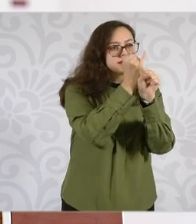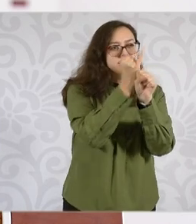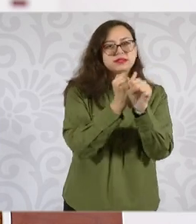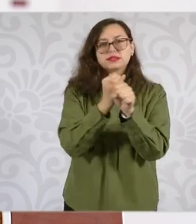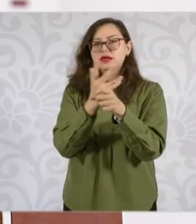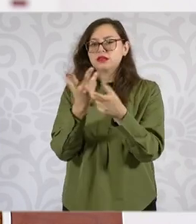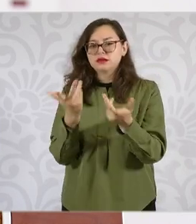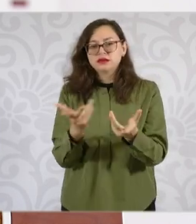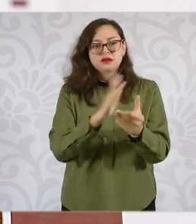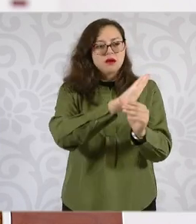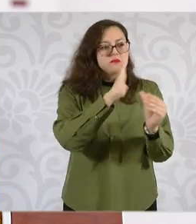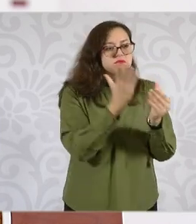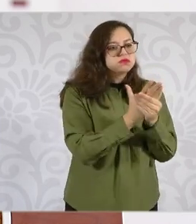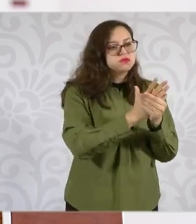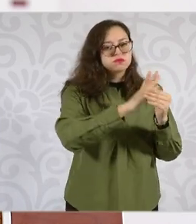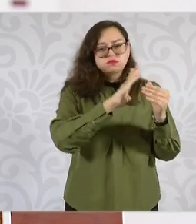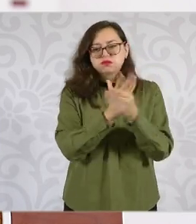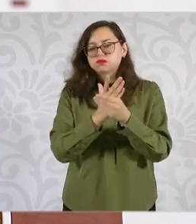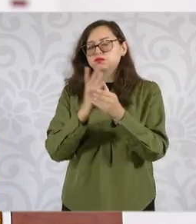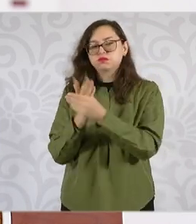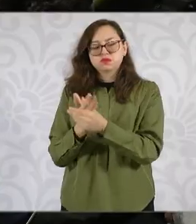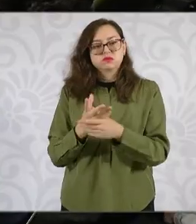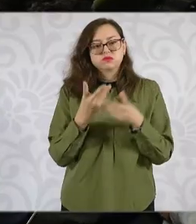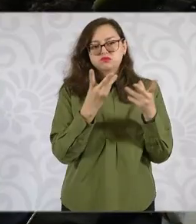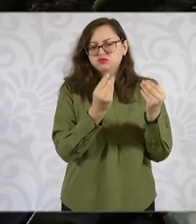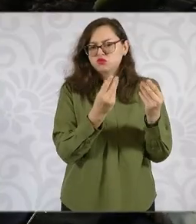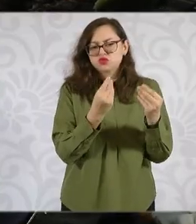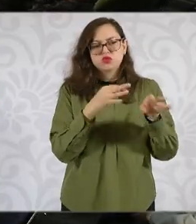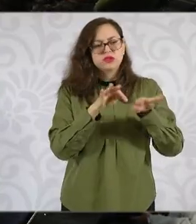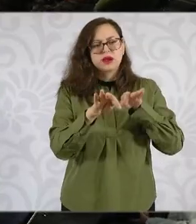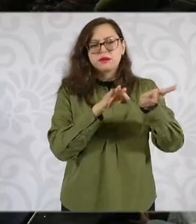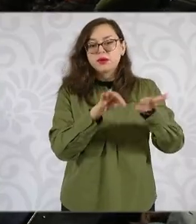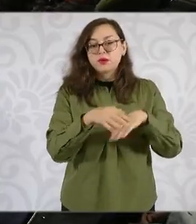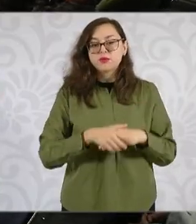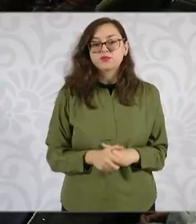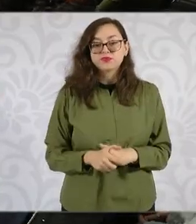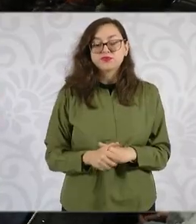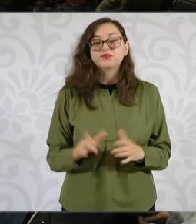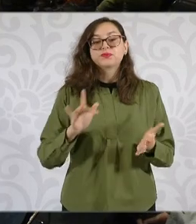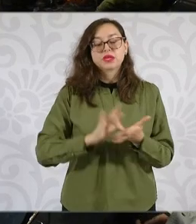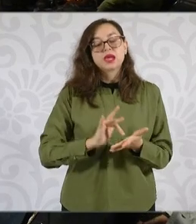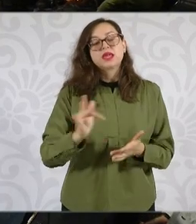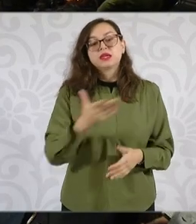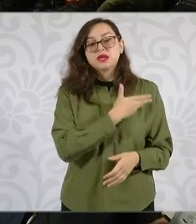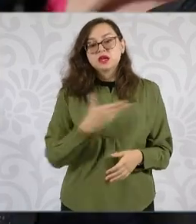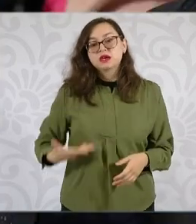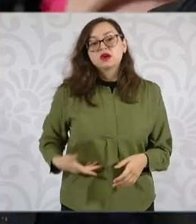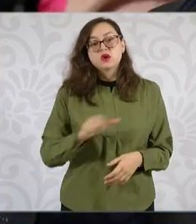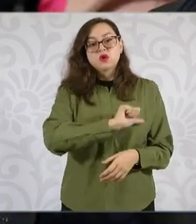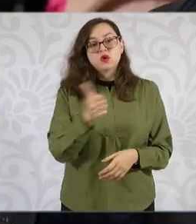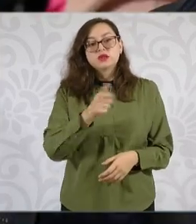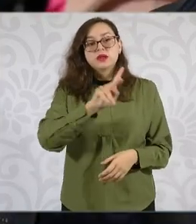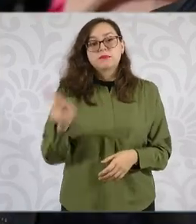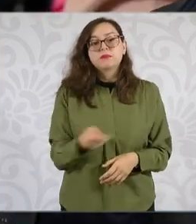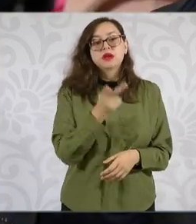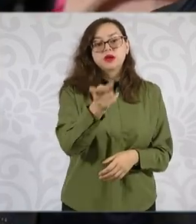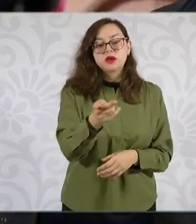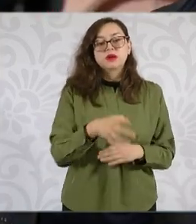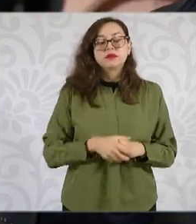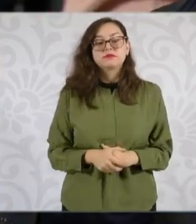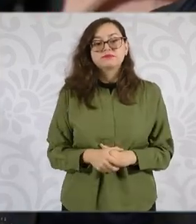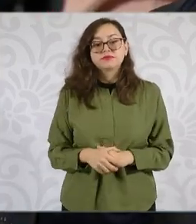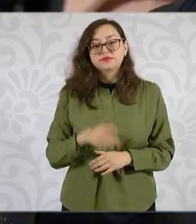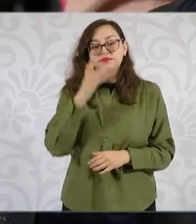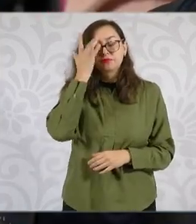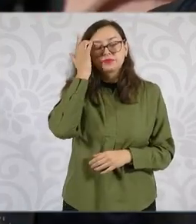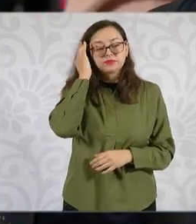carpetas de investigación que lleven a detención. Gracias, presidenta. Y la otra es que quería preguntarle. Su expectativa era sobre la reunión de